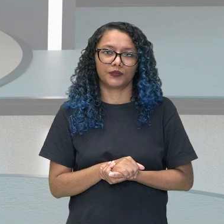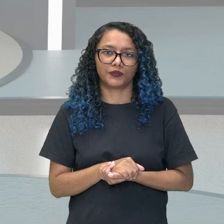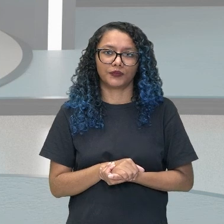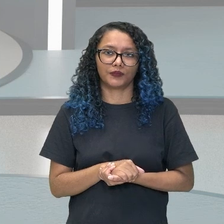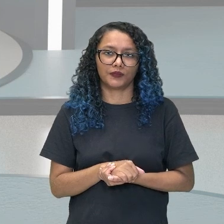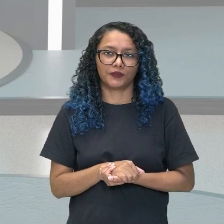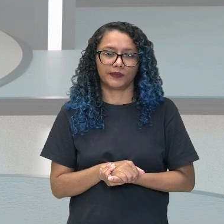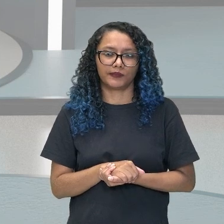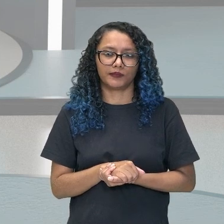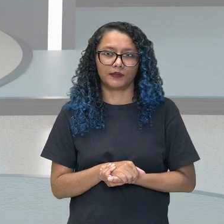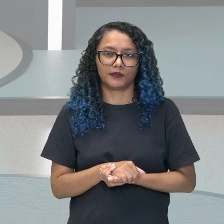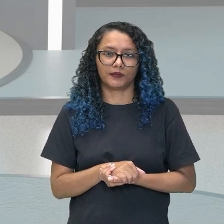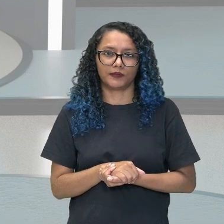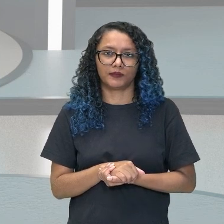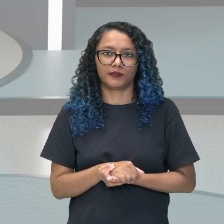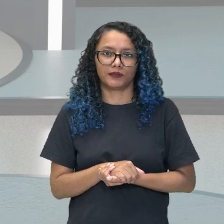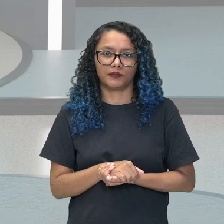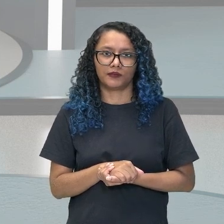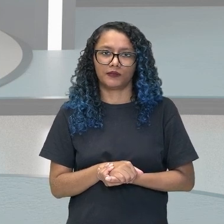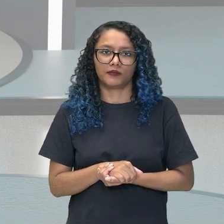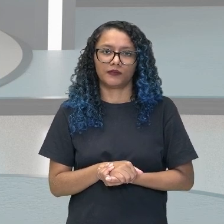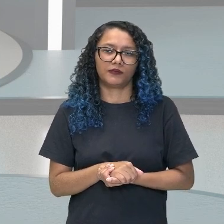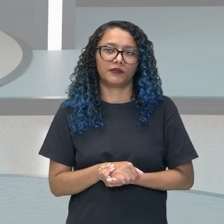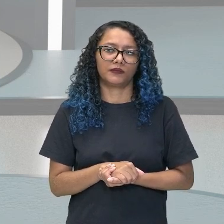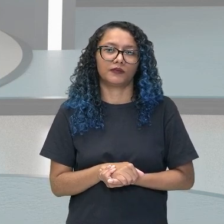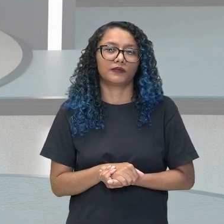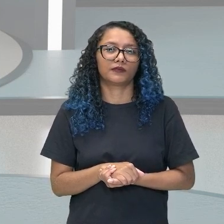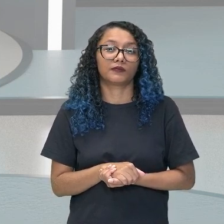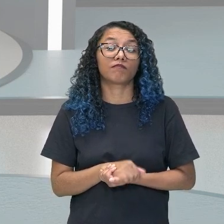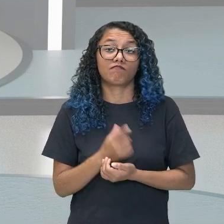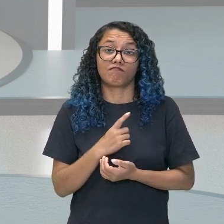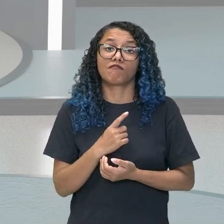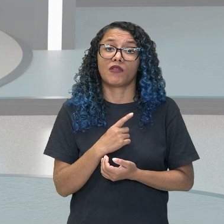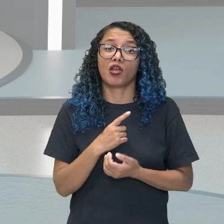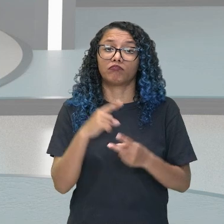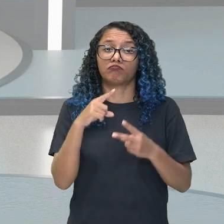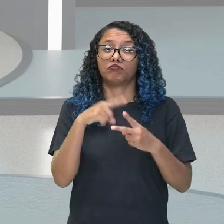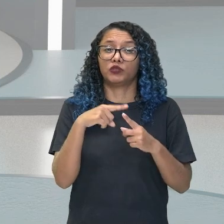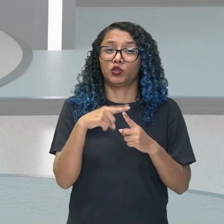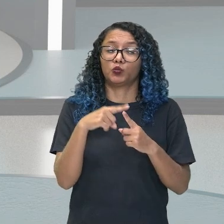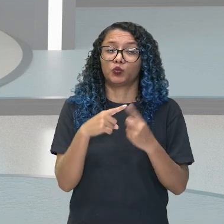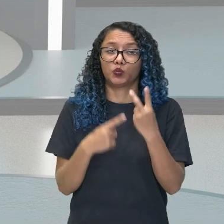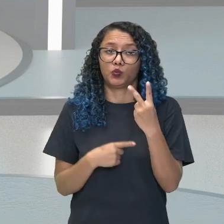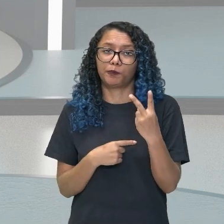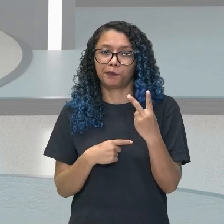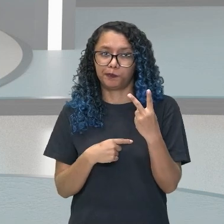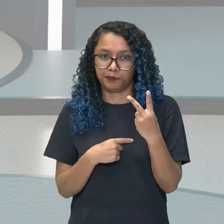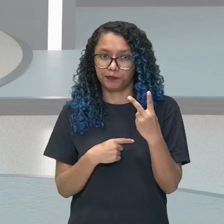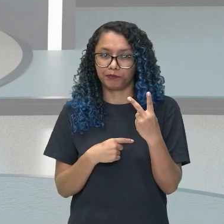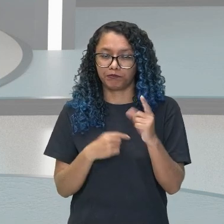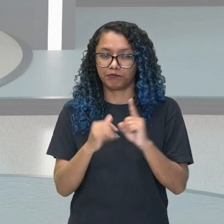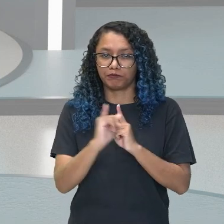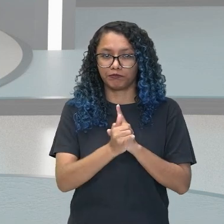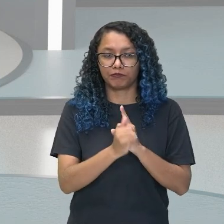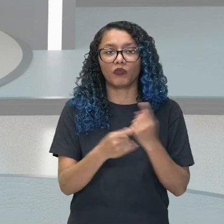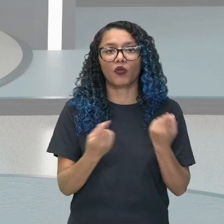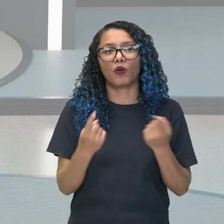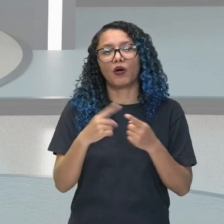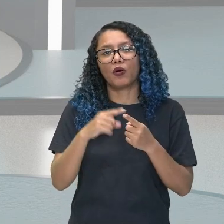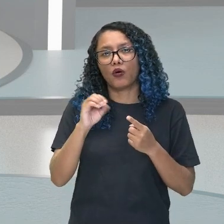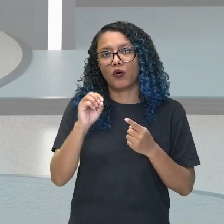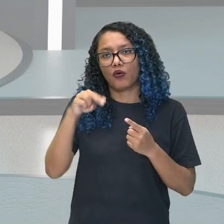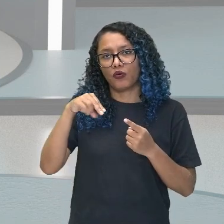lo que observa. Entonces, tenemos dos tipos de narradores. El narrador onisciente, que ya